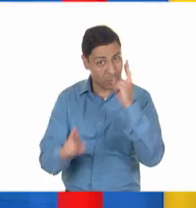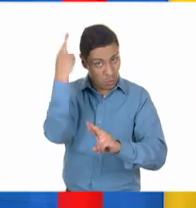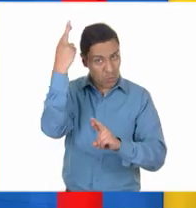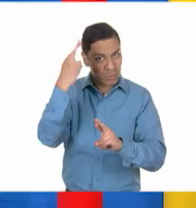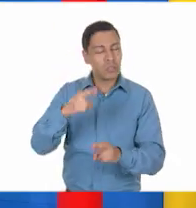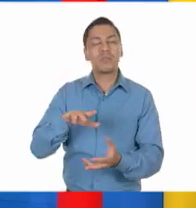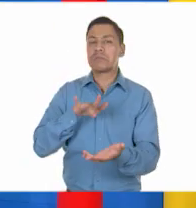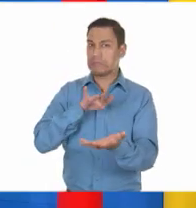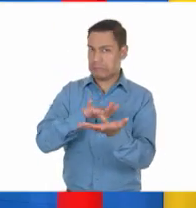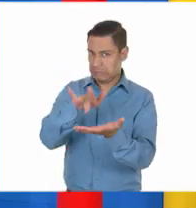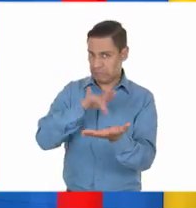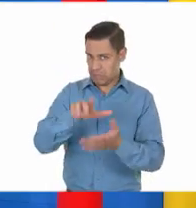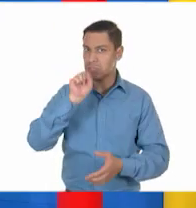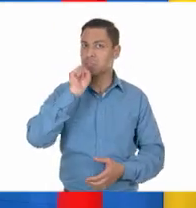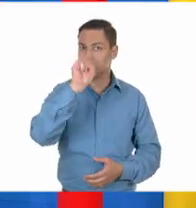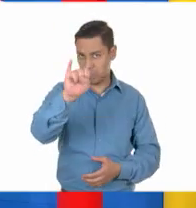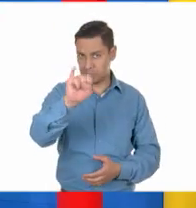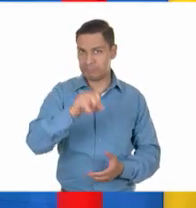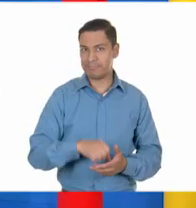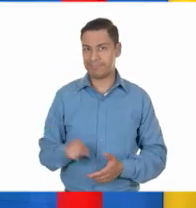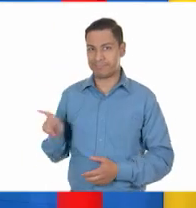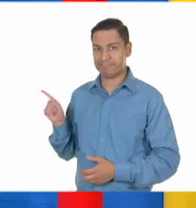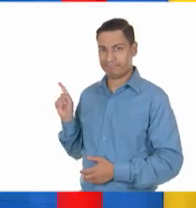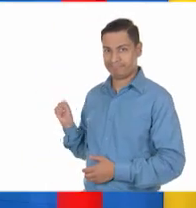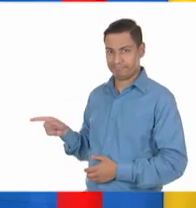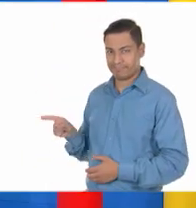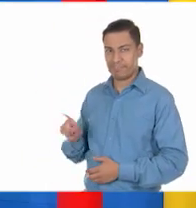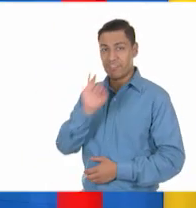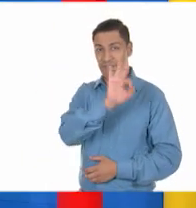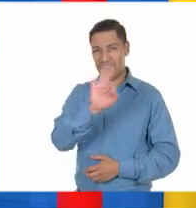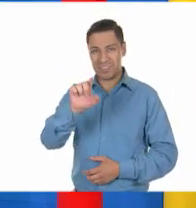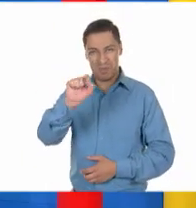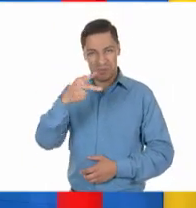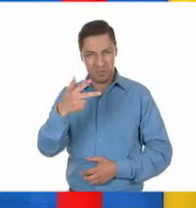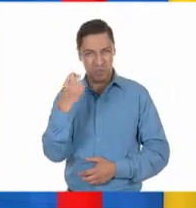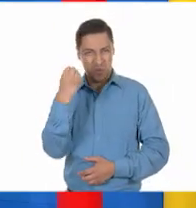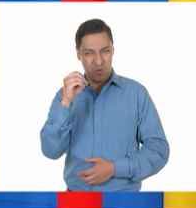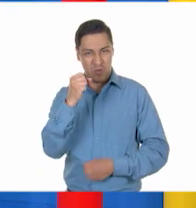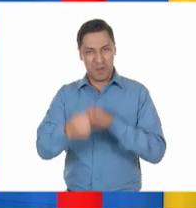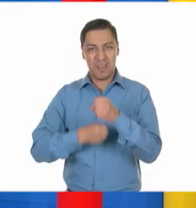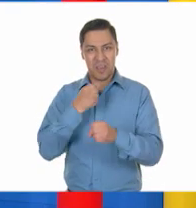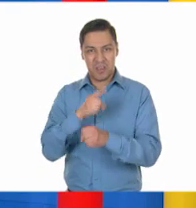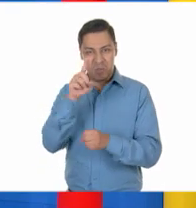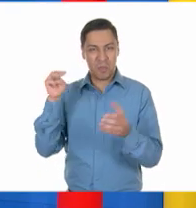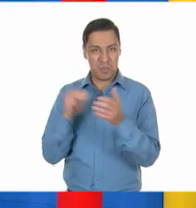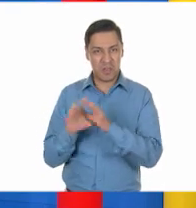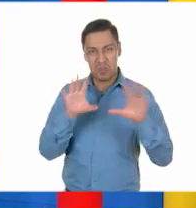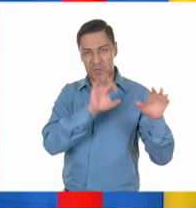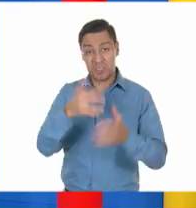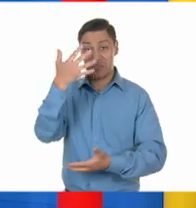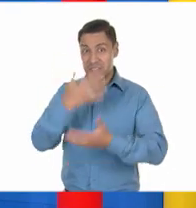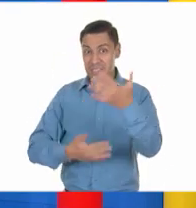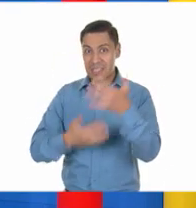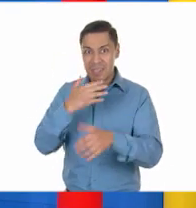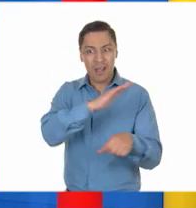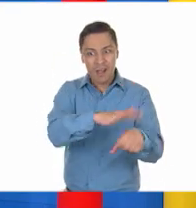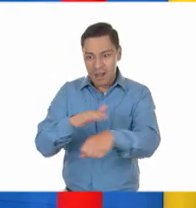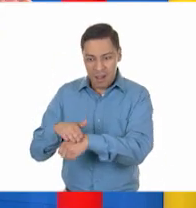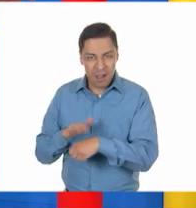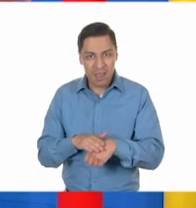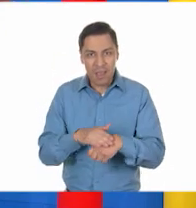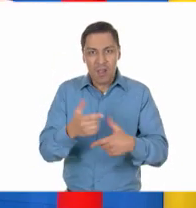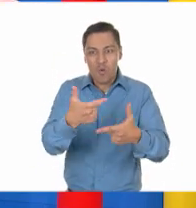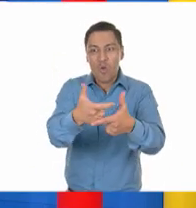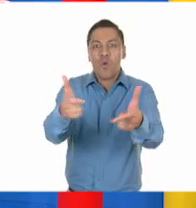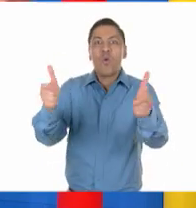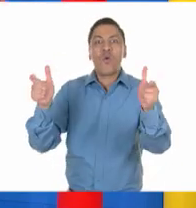Por completo, Jenny. De hecho, el 28 de octubre de 1915, se convocó al primer Congreso Feminista